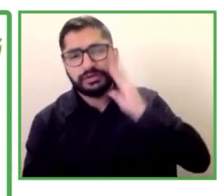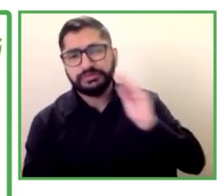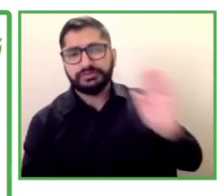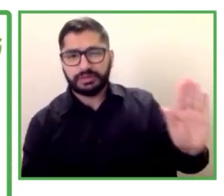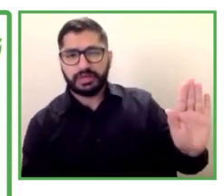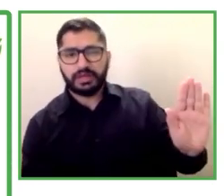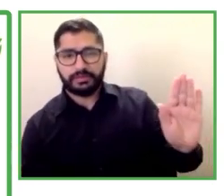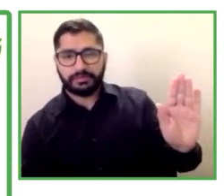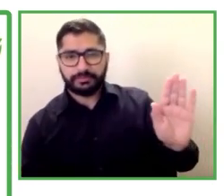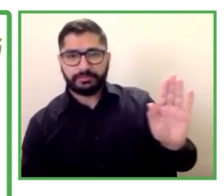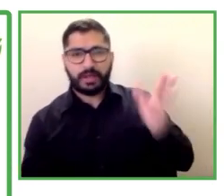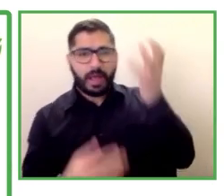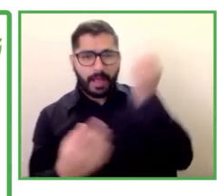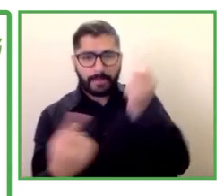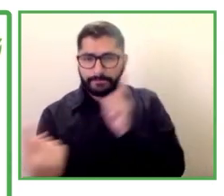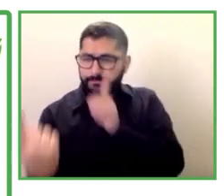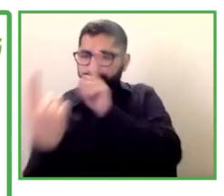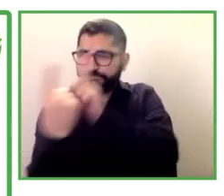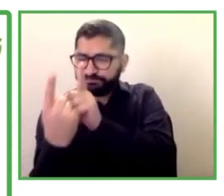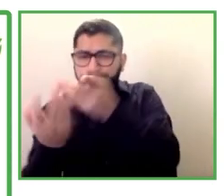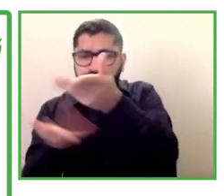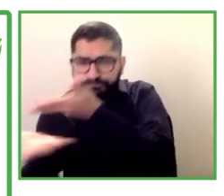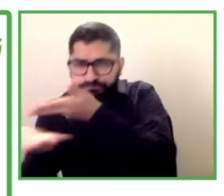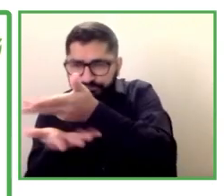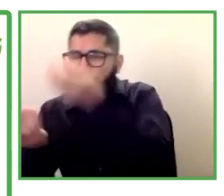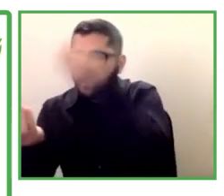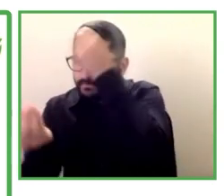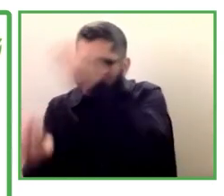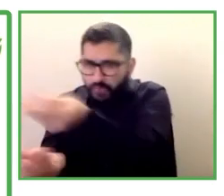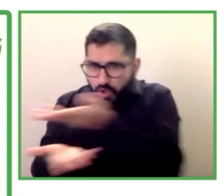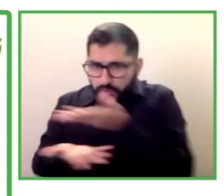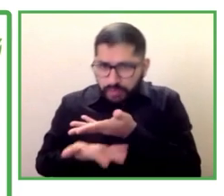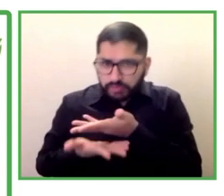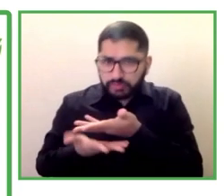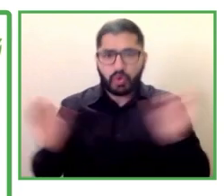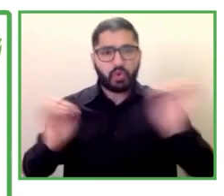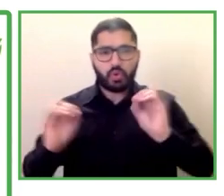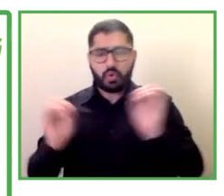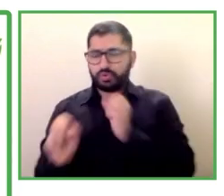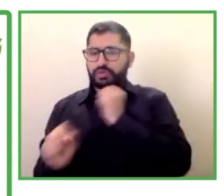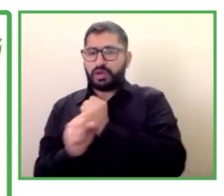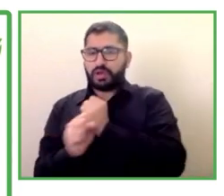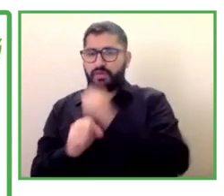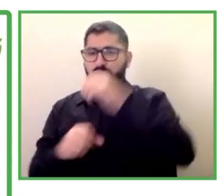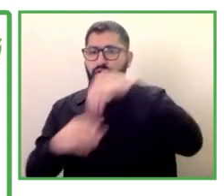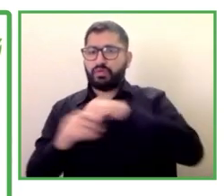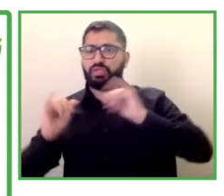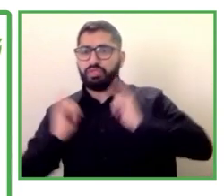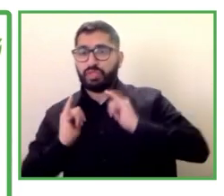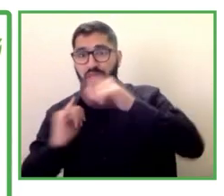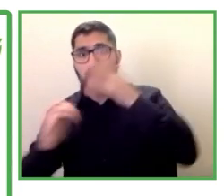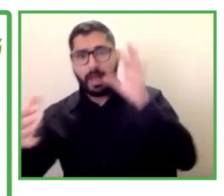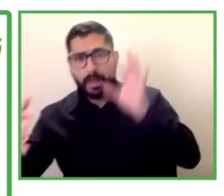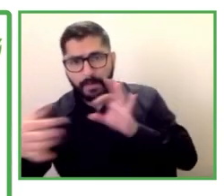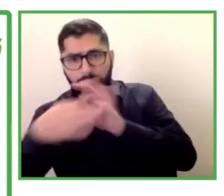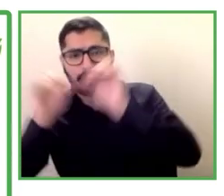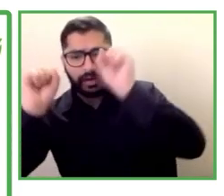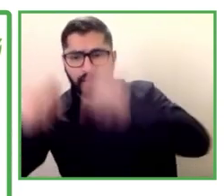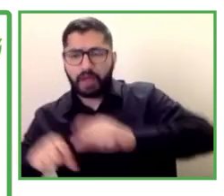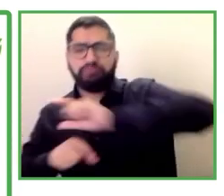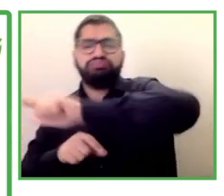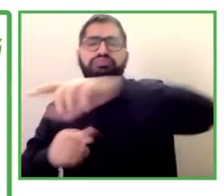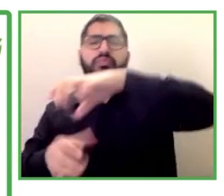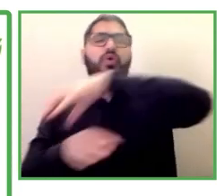desempleo y está conectado con distintas agencias federales el trabajo de SID